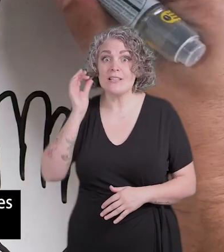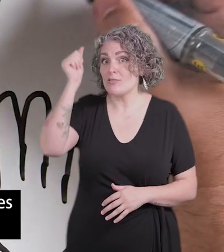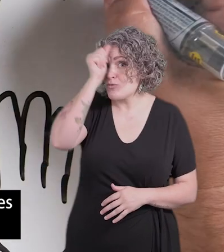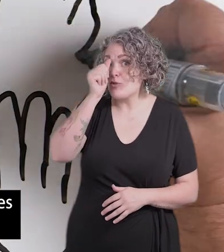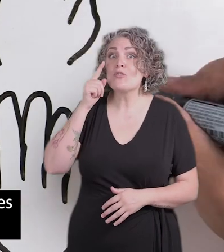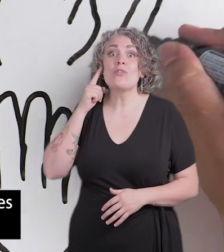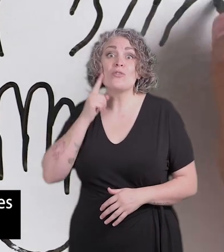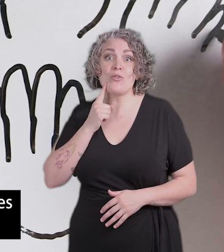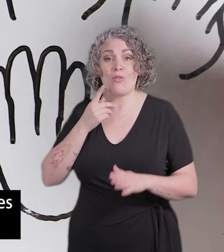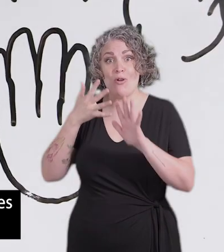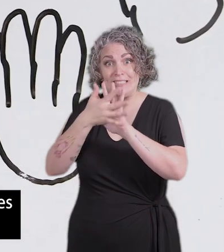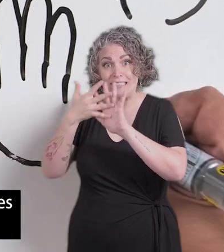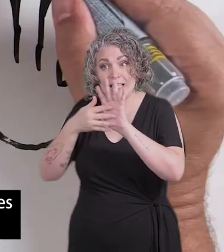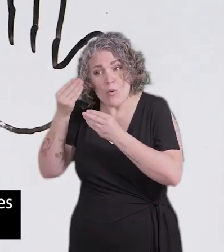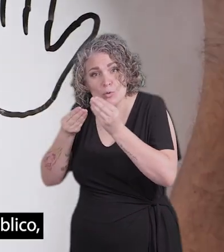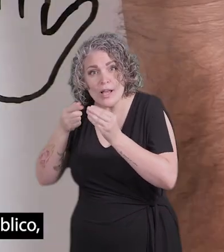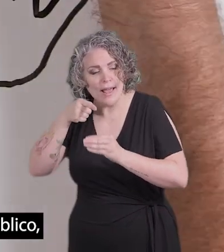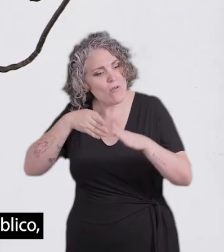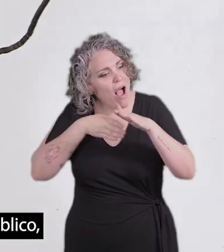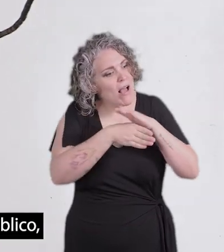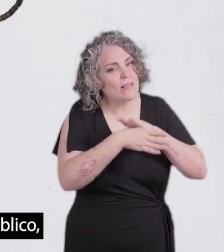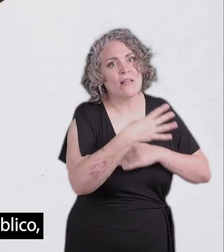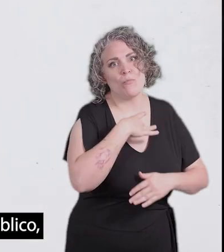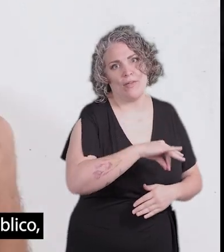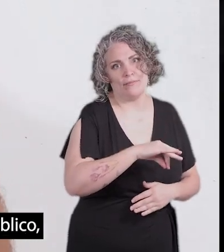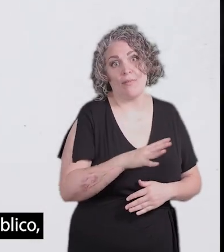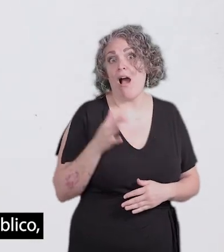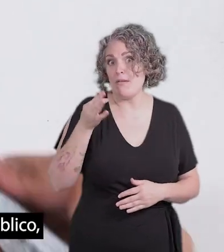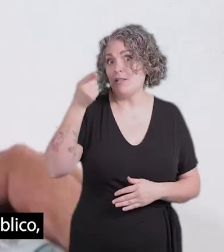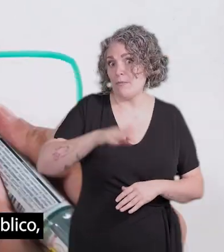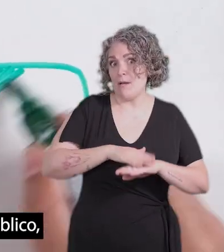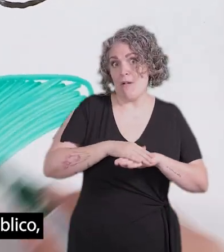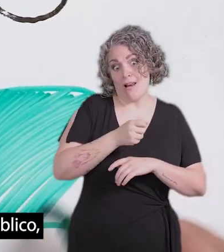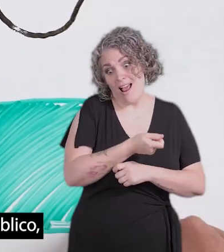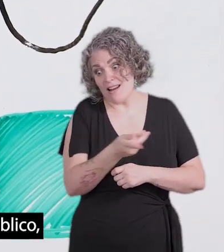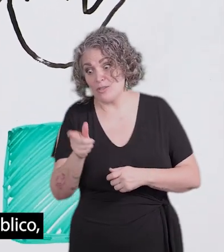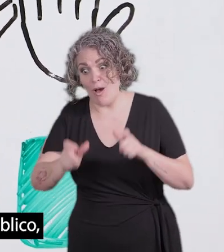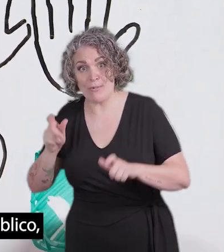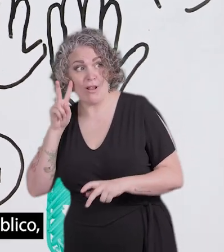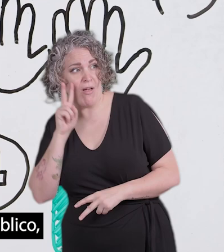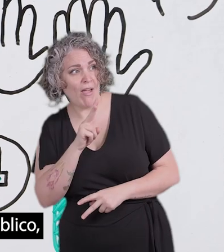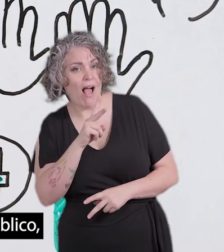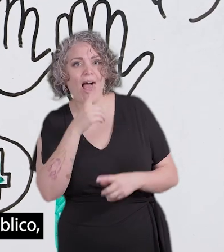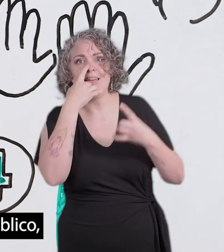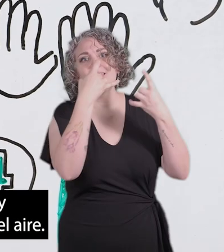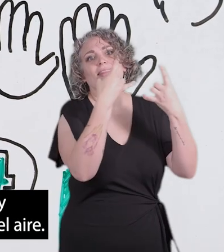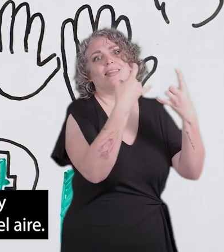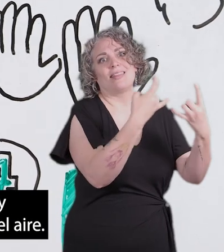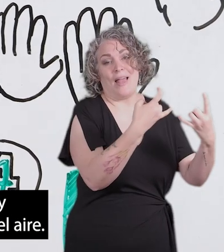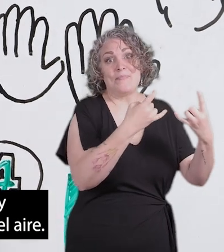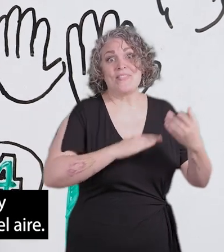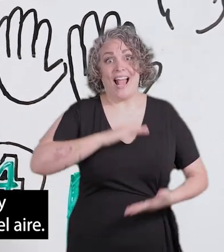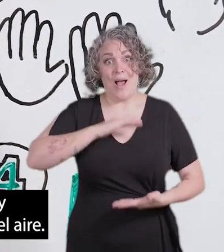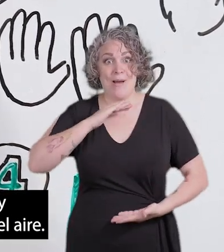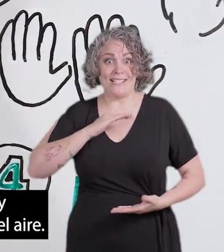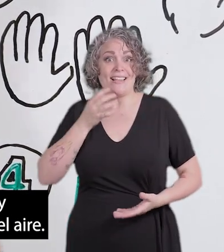niños sordos signantes Además de atractivos para el resto del público Que podrá ver la